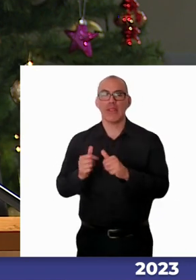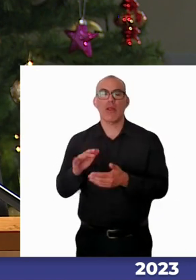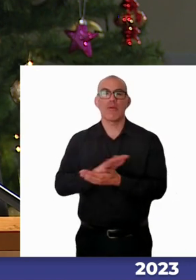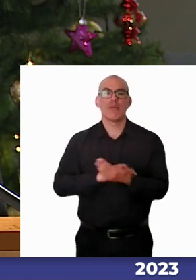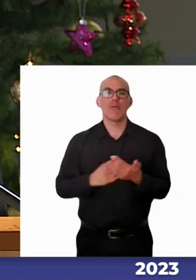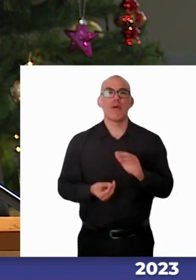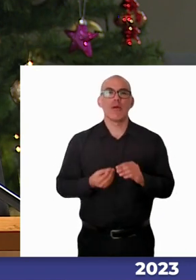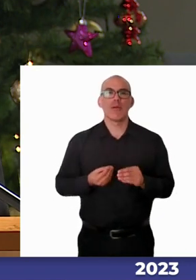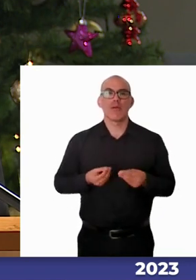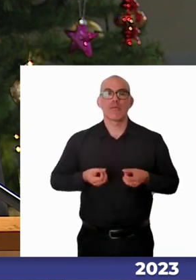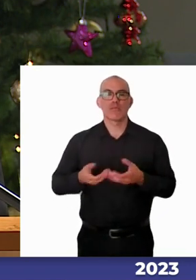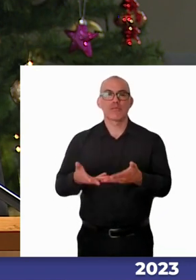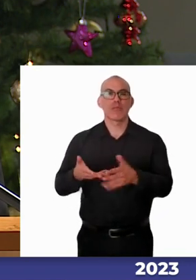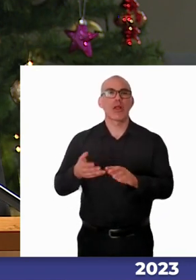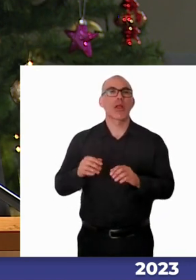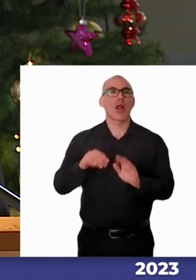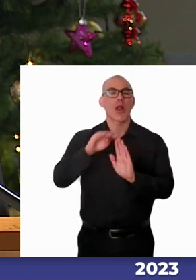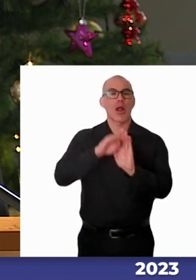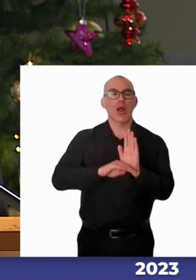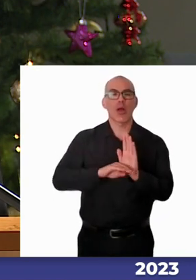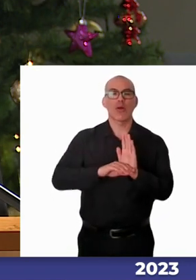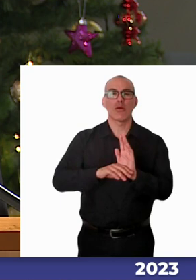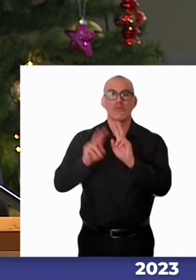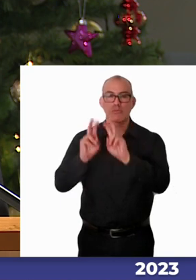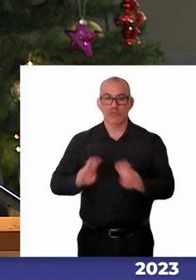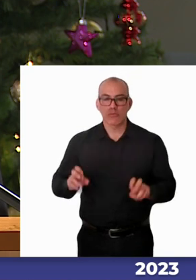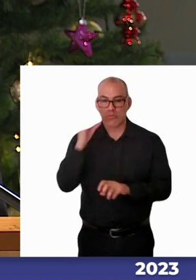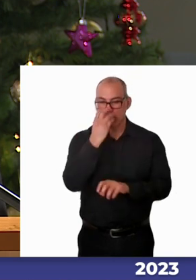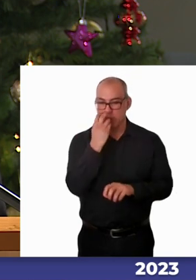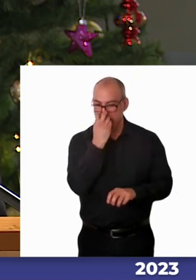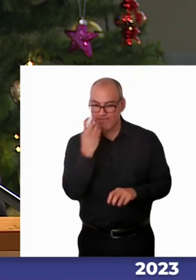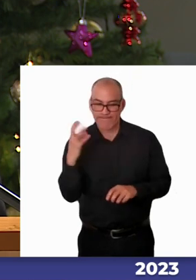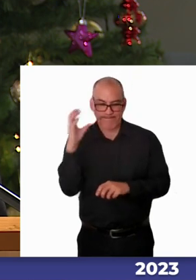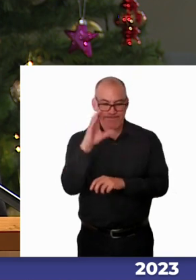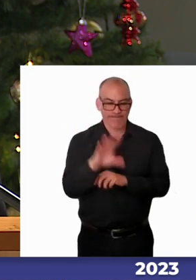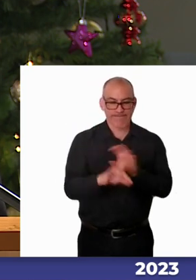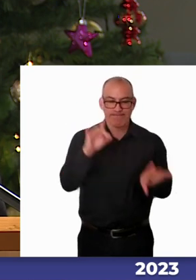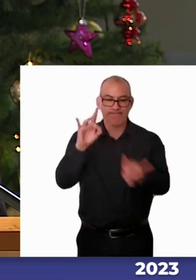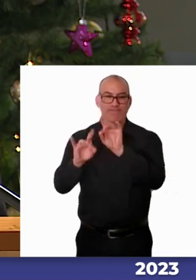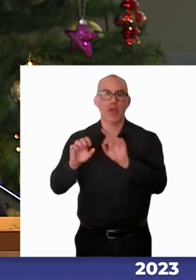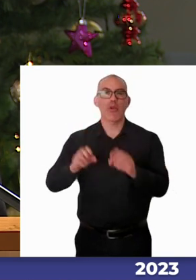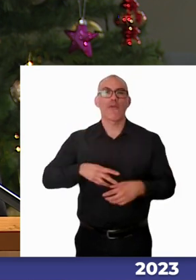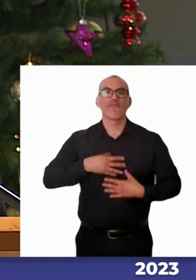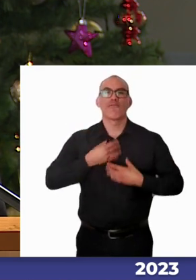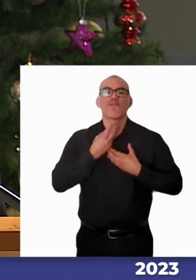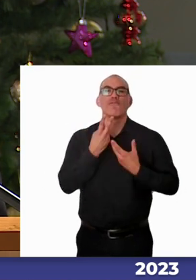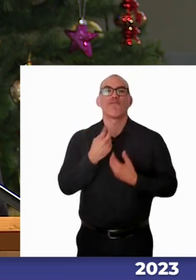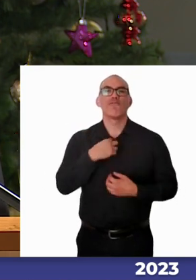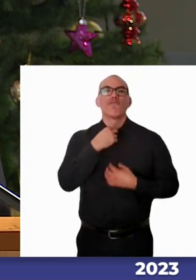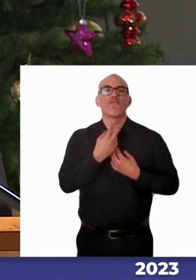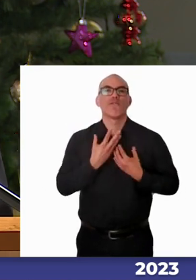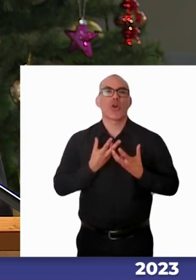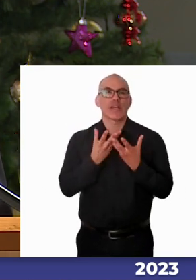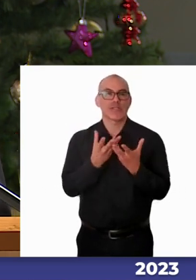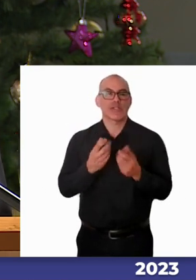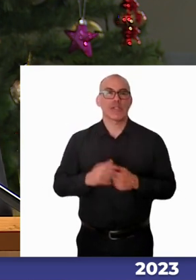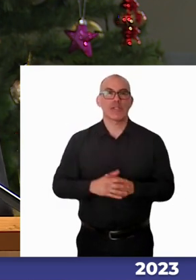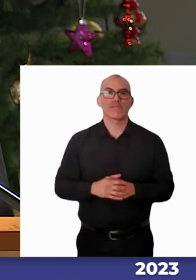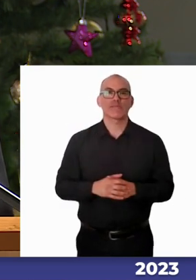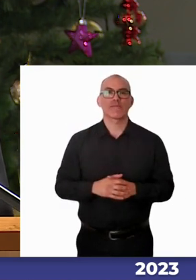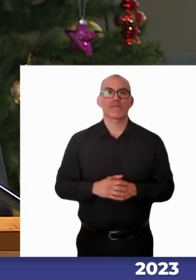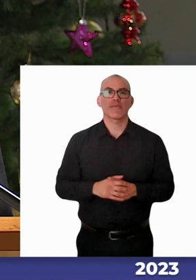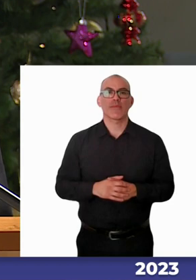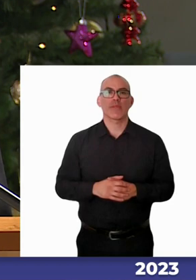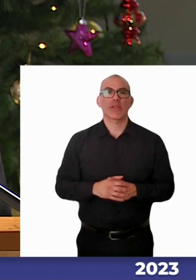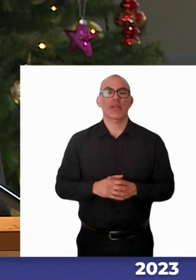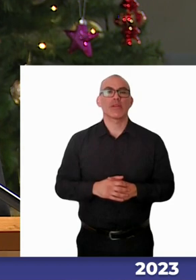prácticas de exploración vocacional en colaboración con la organización Avance Inclusión, jornada de